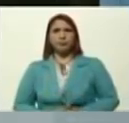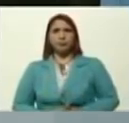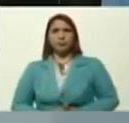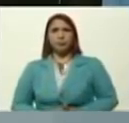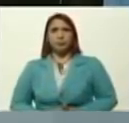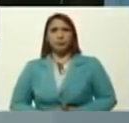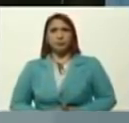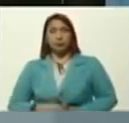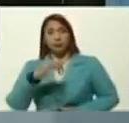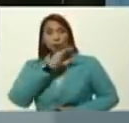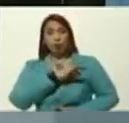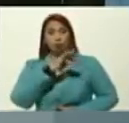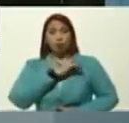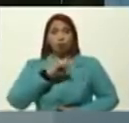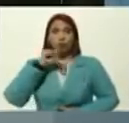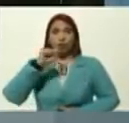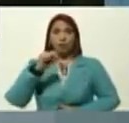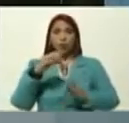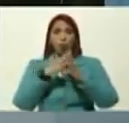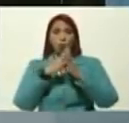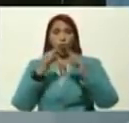por el socialismo todo,